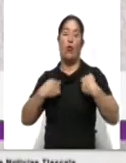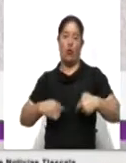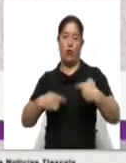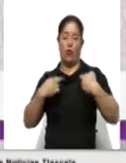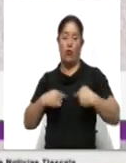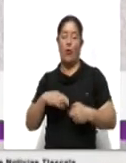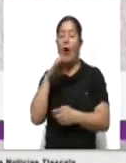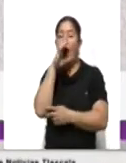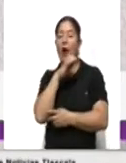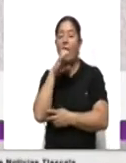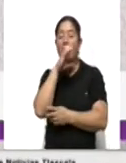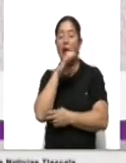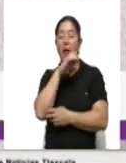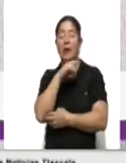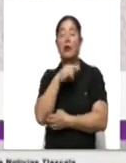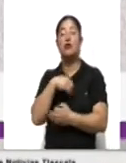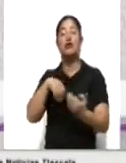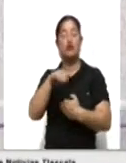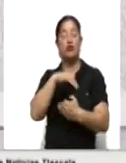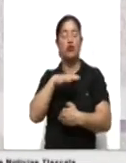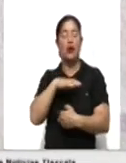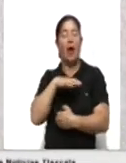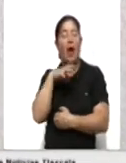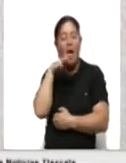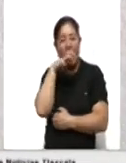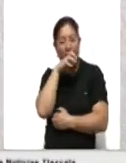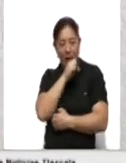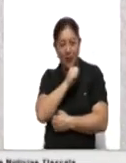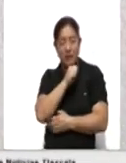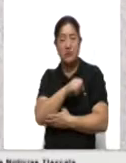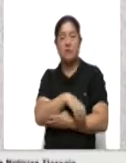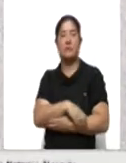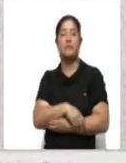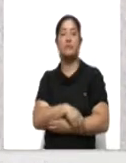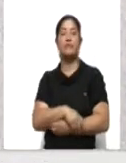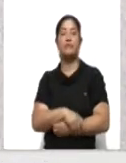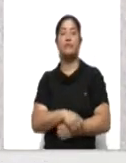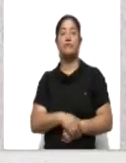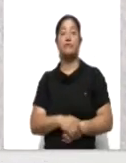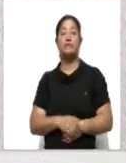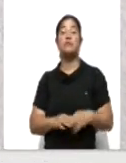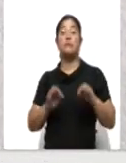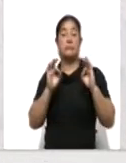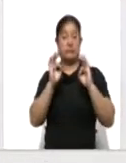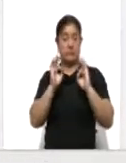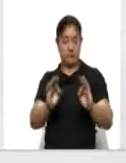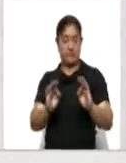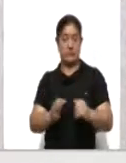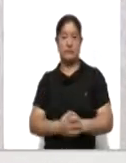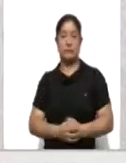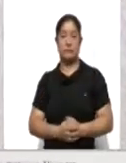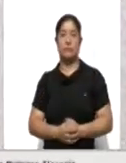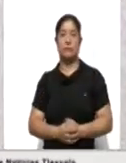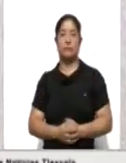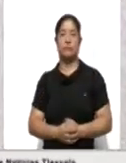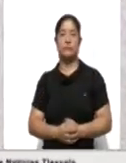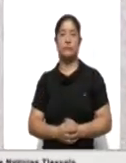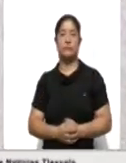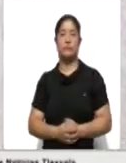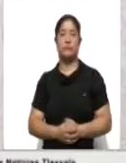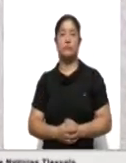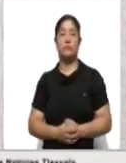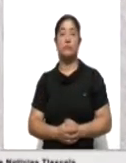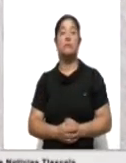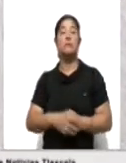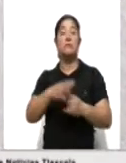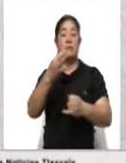abrigadora que nos mantenga en una temperatura con condiciones ópticas, óptimas, perdón. Y por